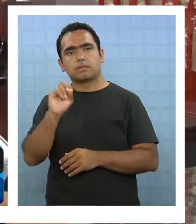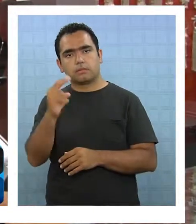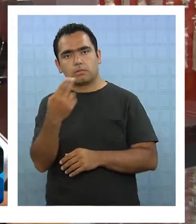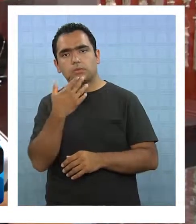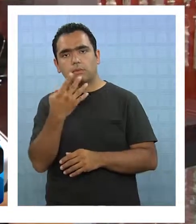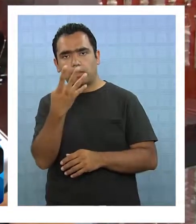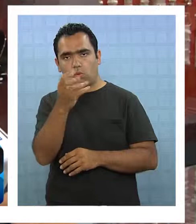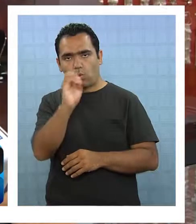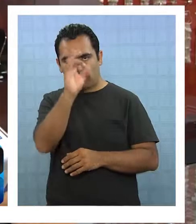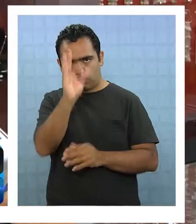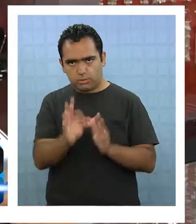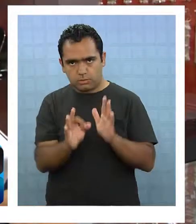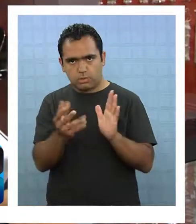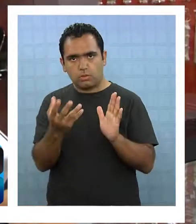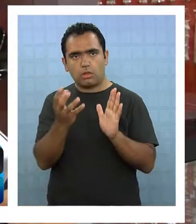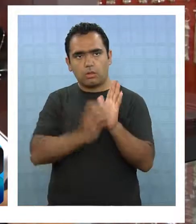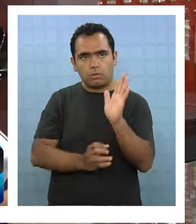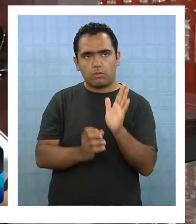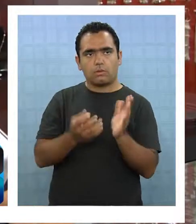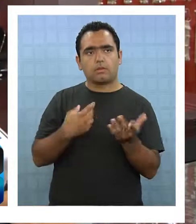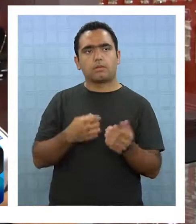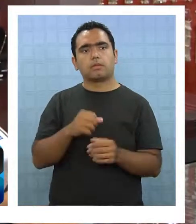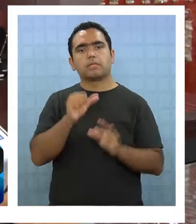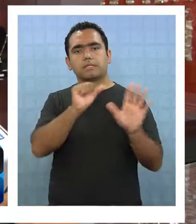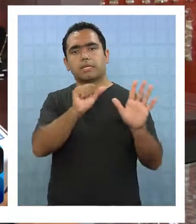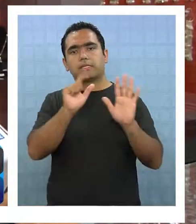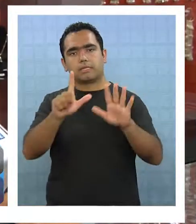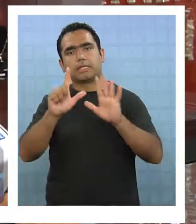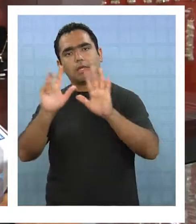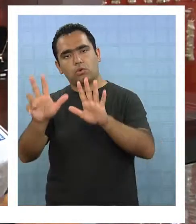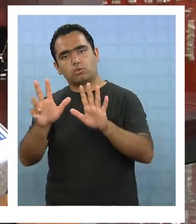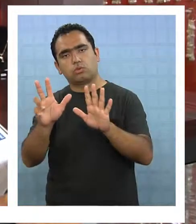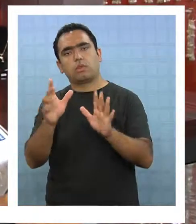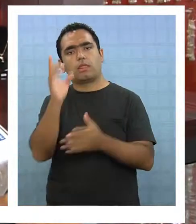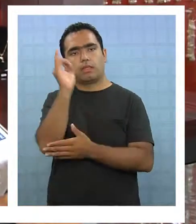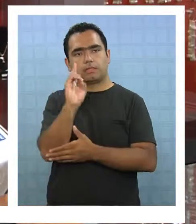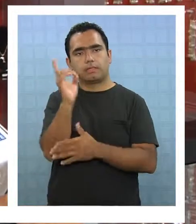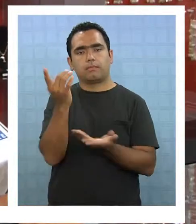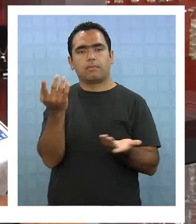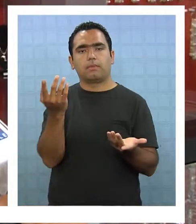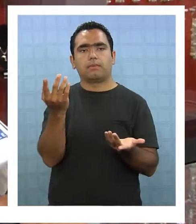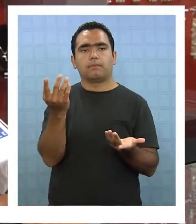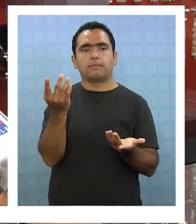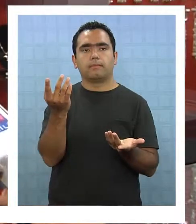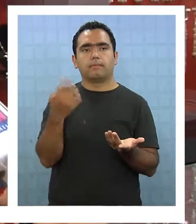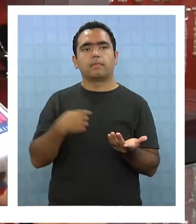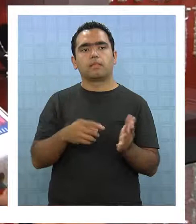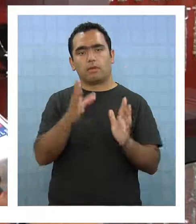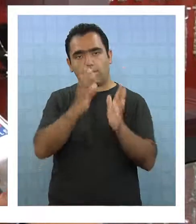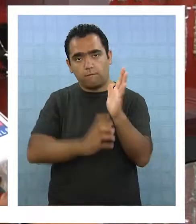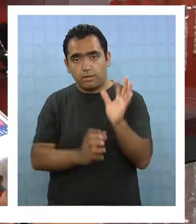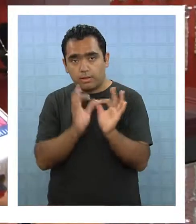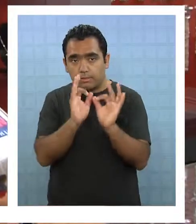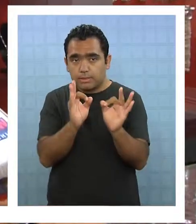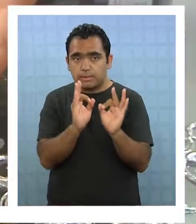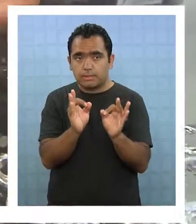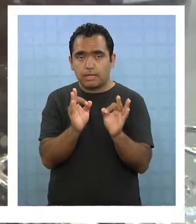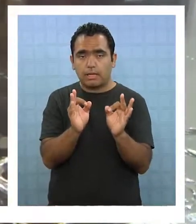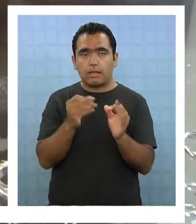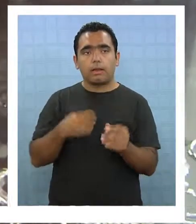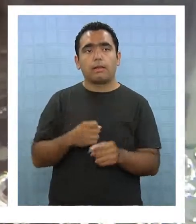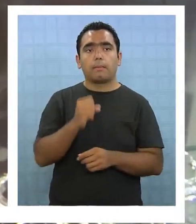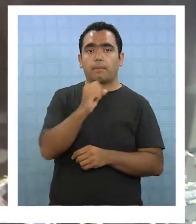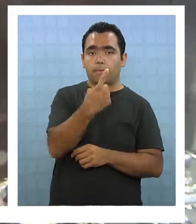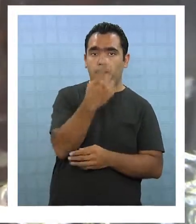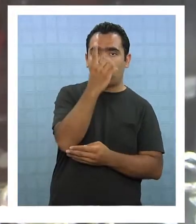40% de descuento, igual el 6, 7 y 8 de diciembre. Ya para lo que es una oferta especial, vamos a